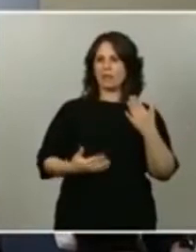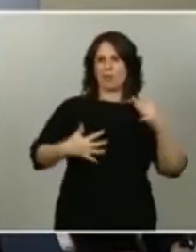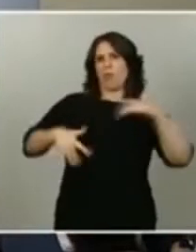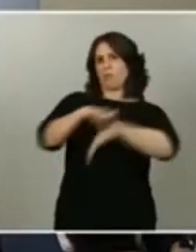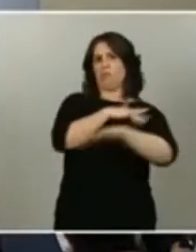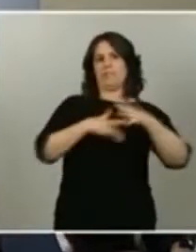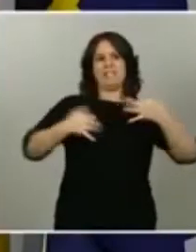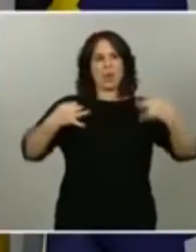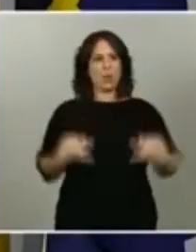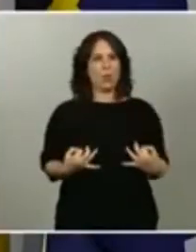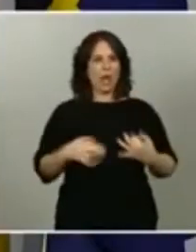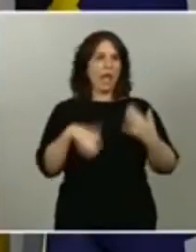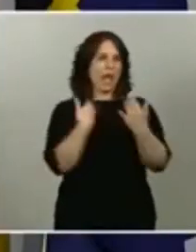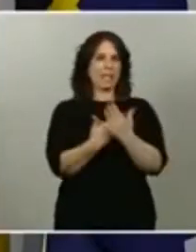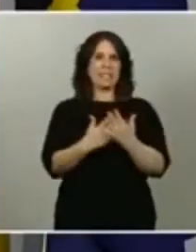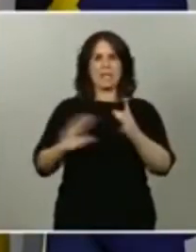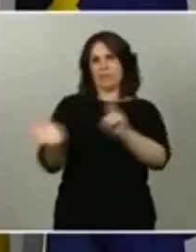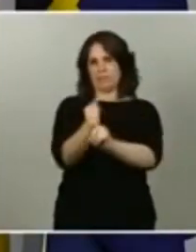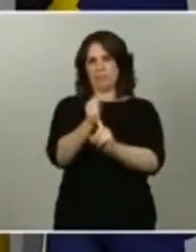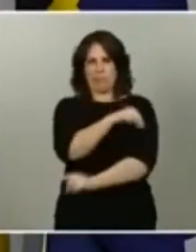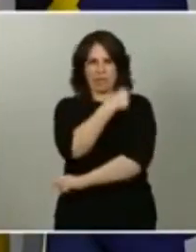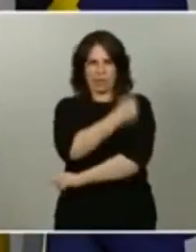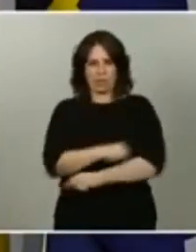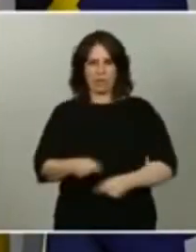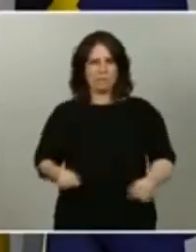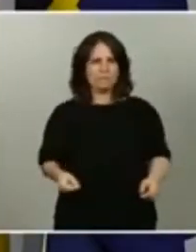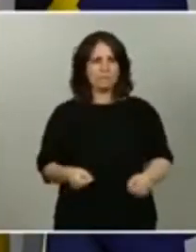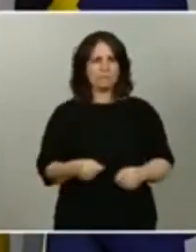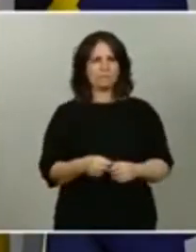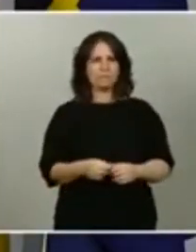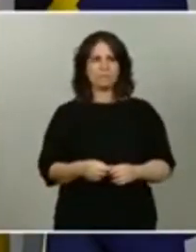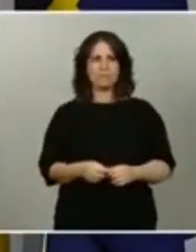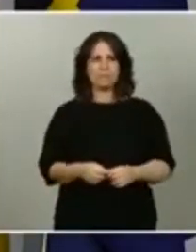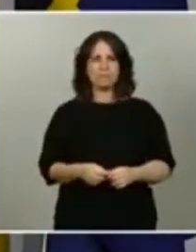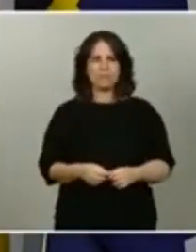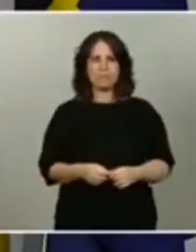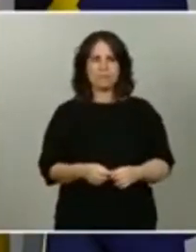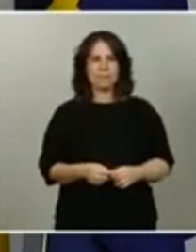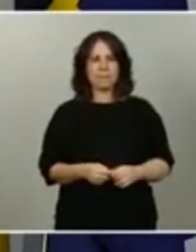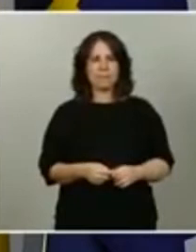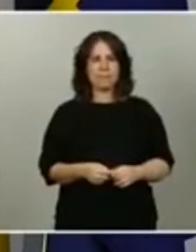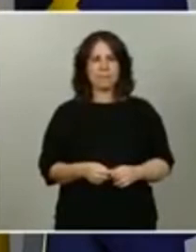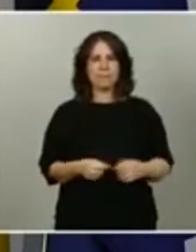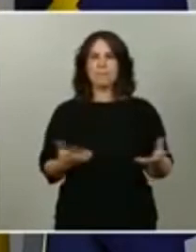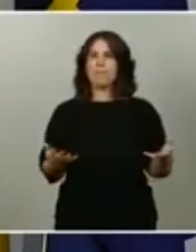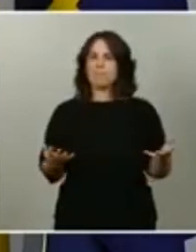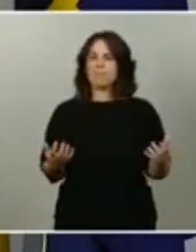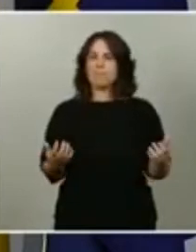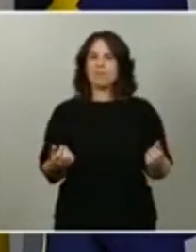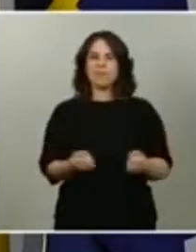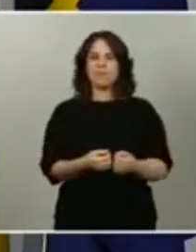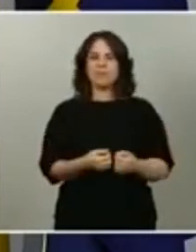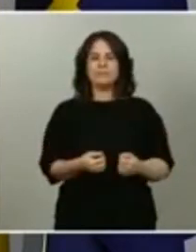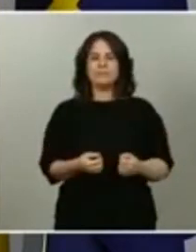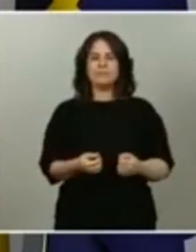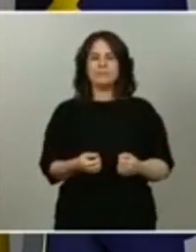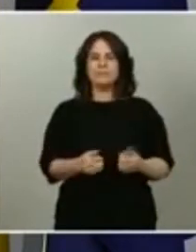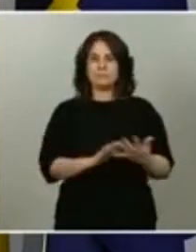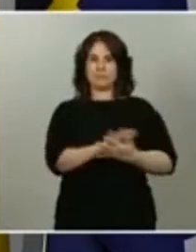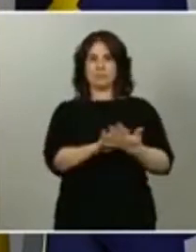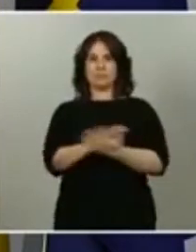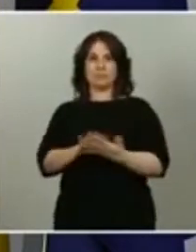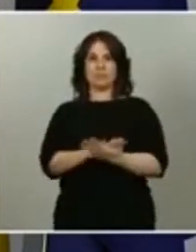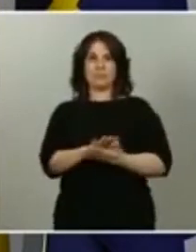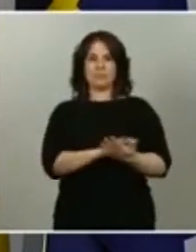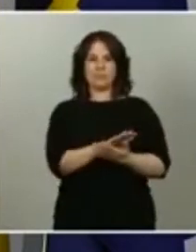la nueva vacuna. Yo creo que la simple formulación de lo que se trataba da una idea de que es una cuestión nuclear